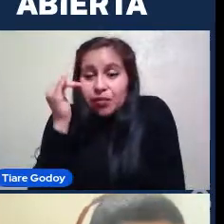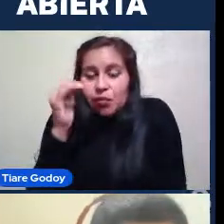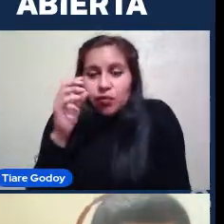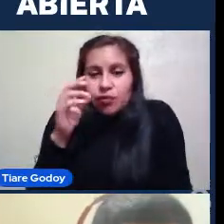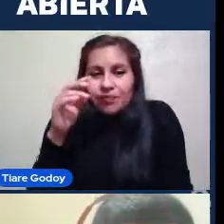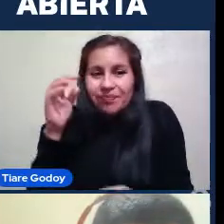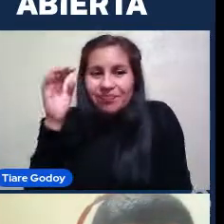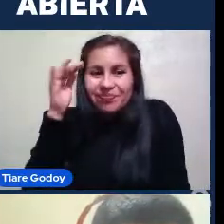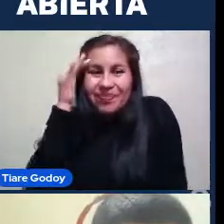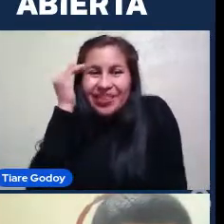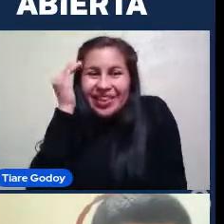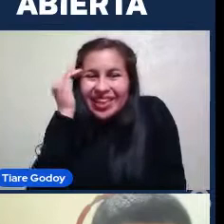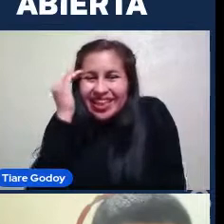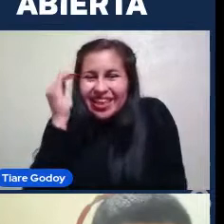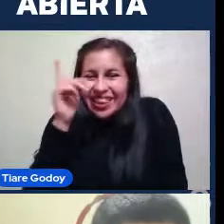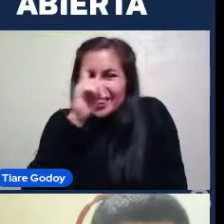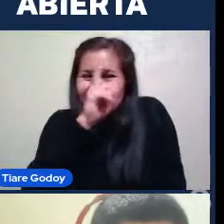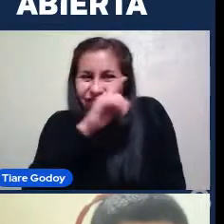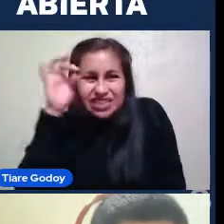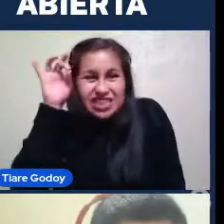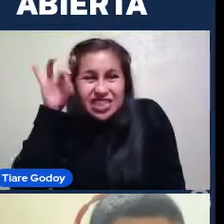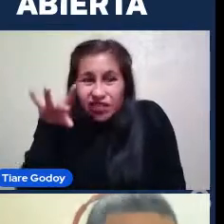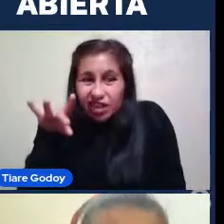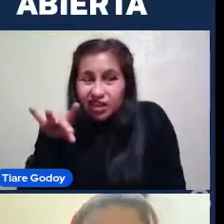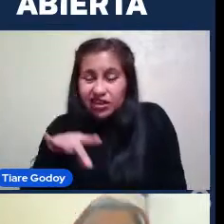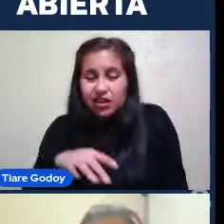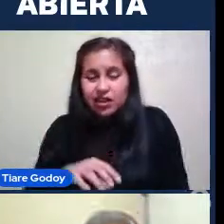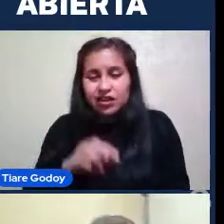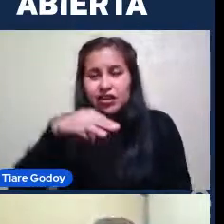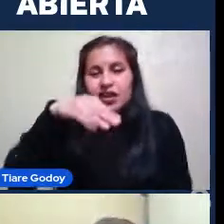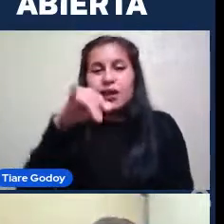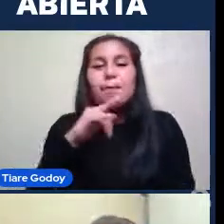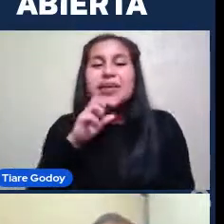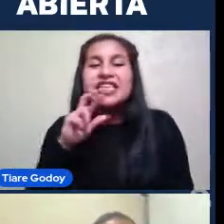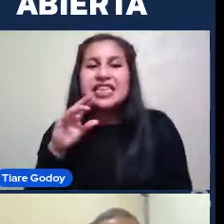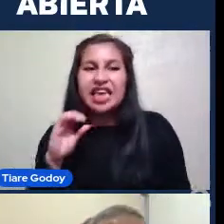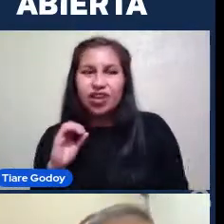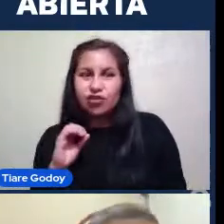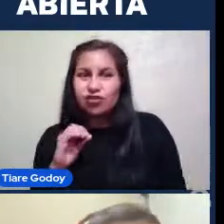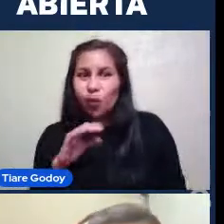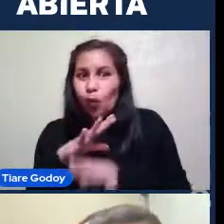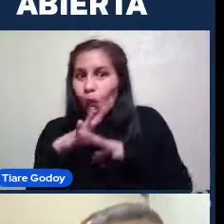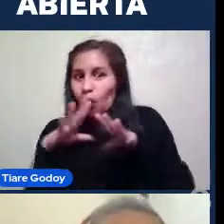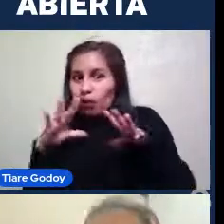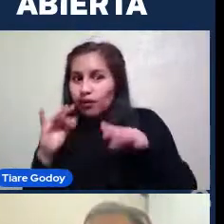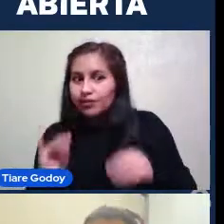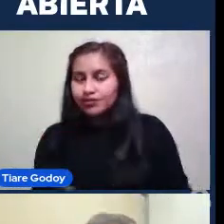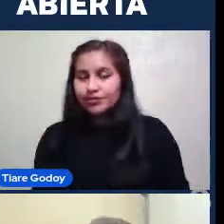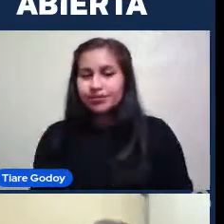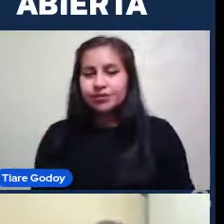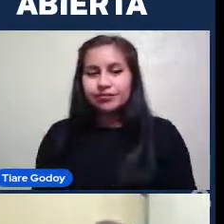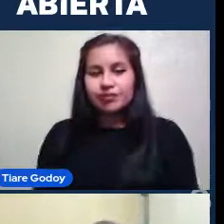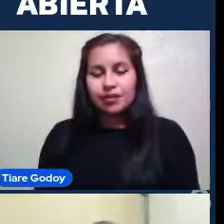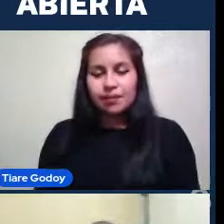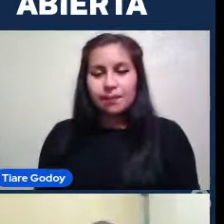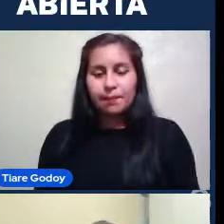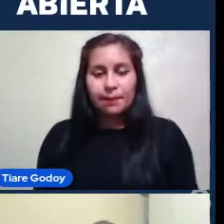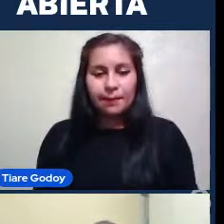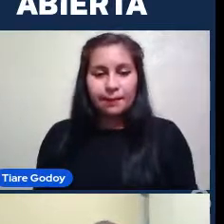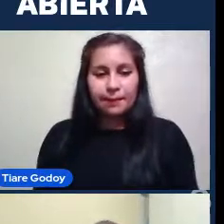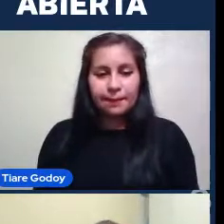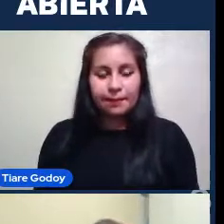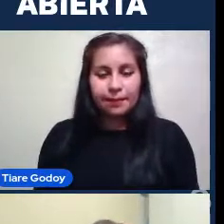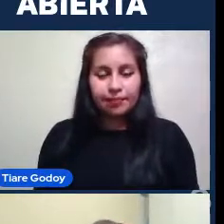Aquí Carolina Pina Hacía la tercera imagen Es una galaxia Emitiendo un jet Claro Y el último Era un cúmulo Ya vamos a hablar de eso